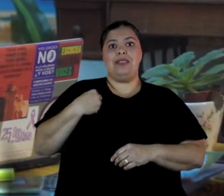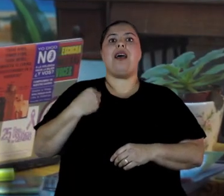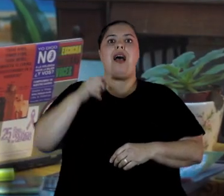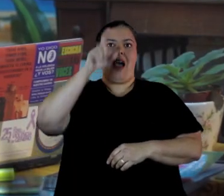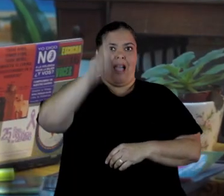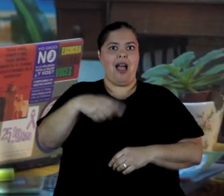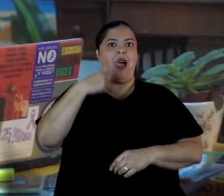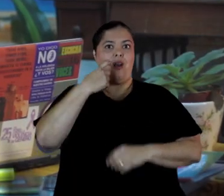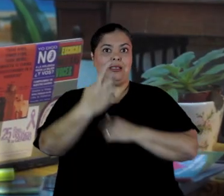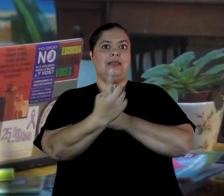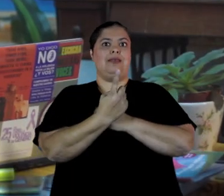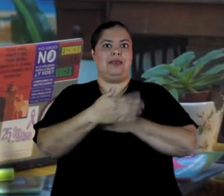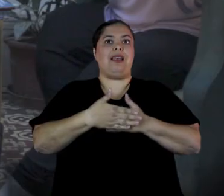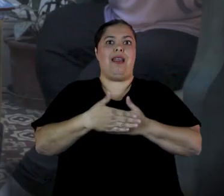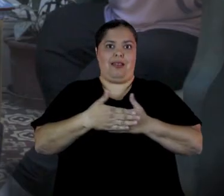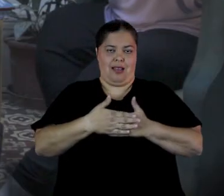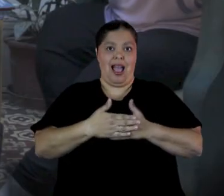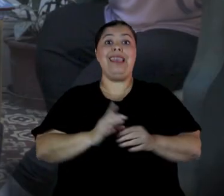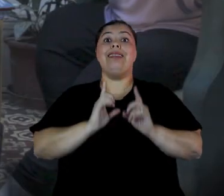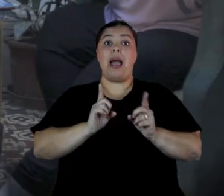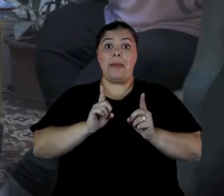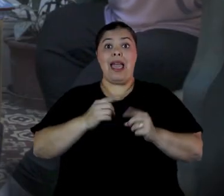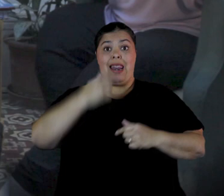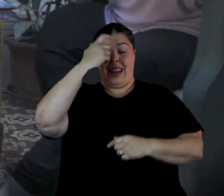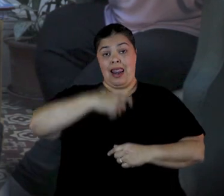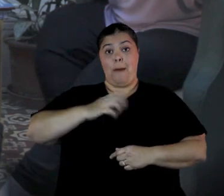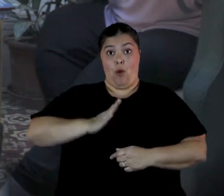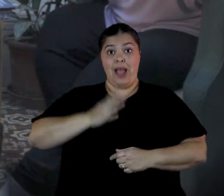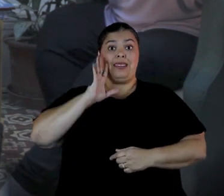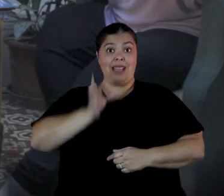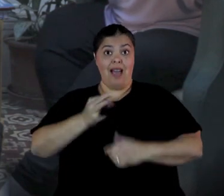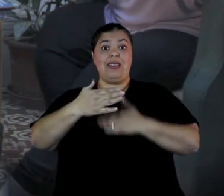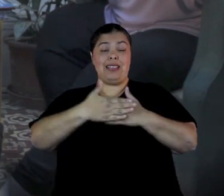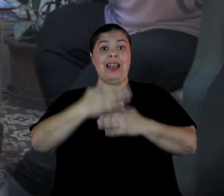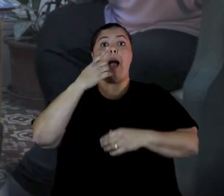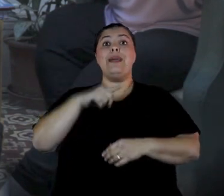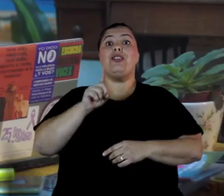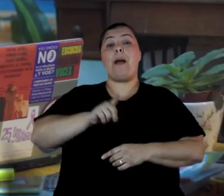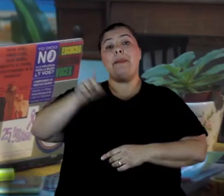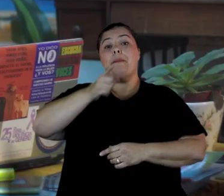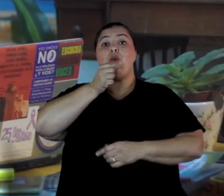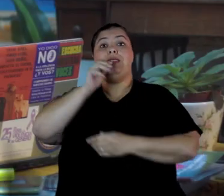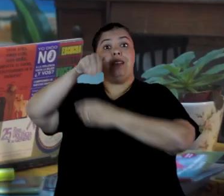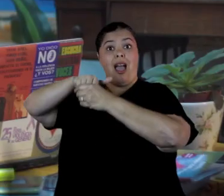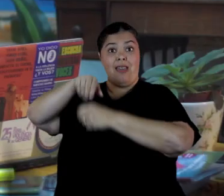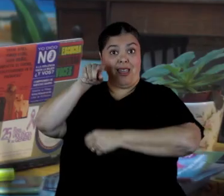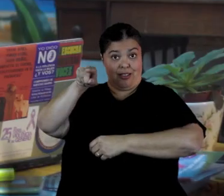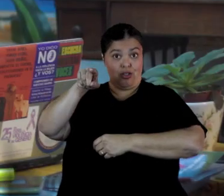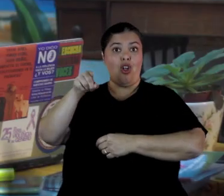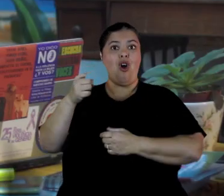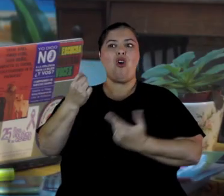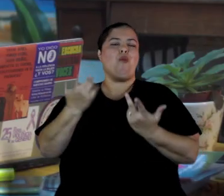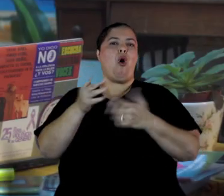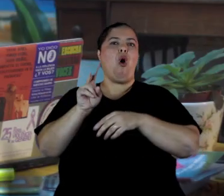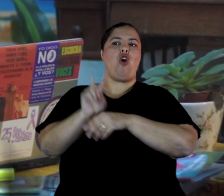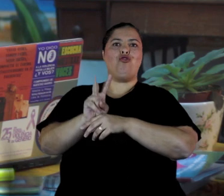a ella como al sistema que monitorea ese aparatito electrónico que se llama dispositivo de